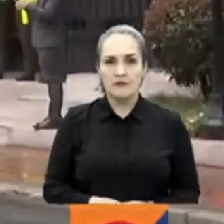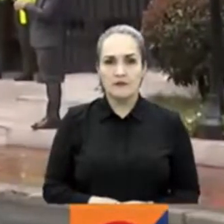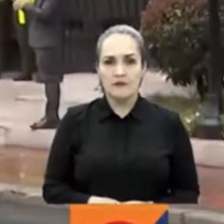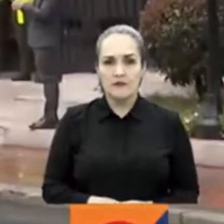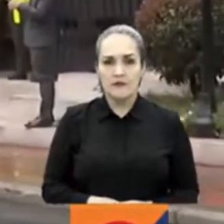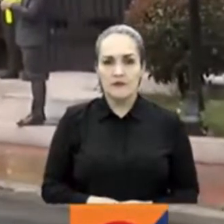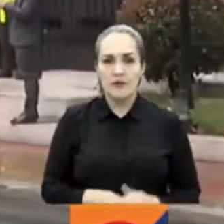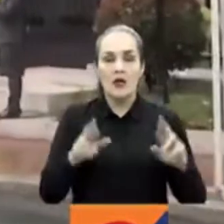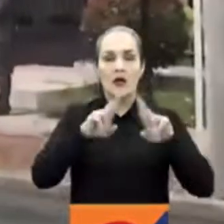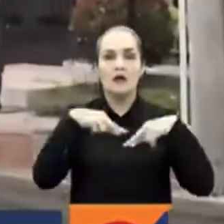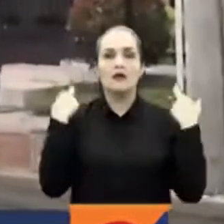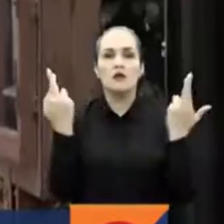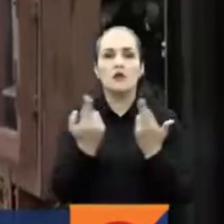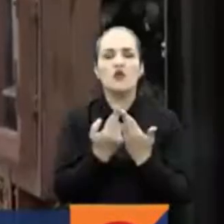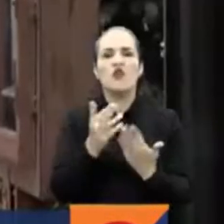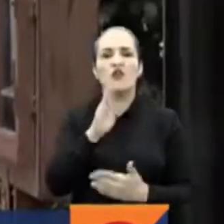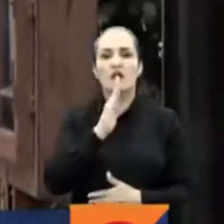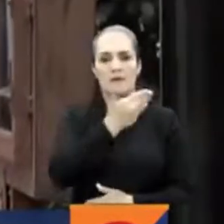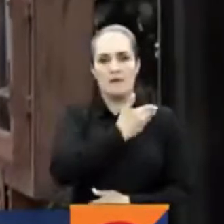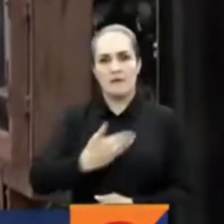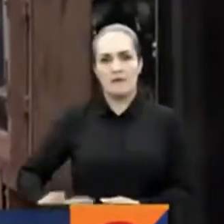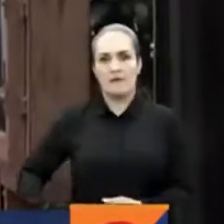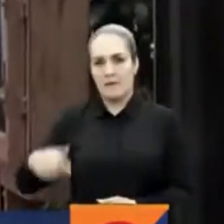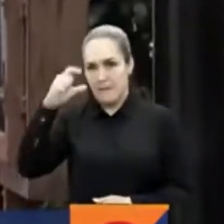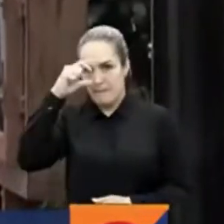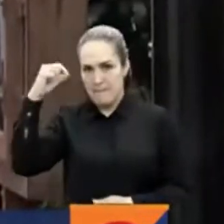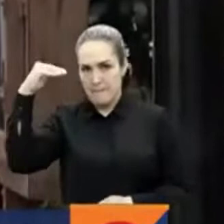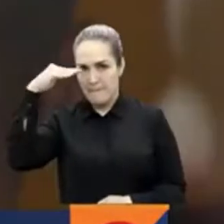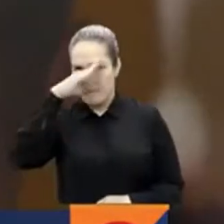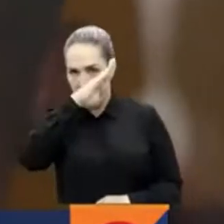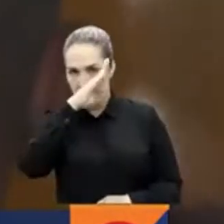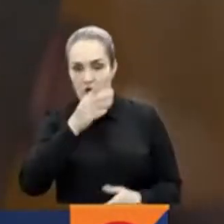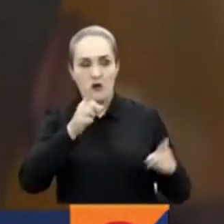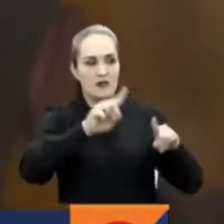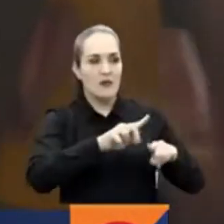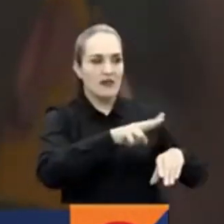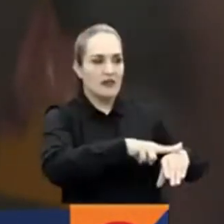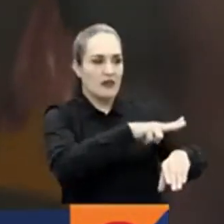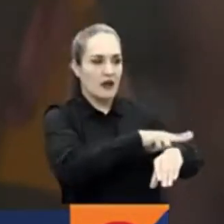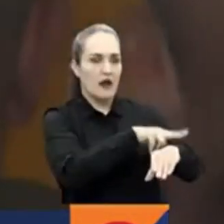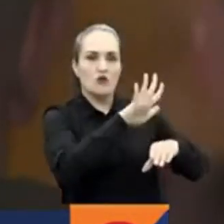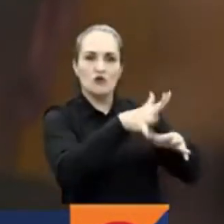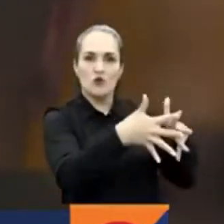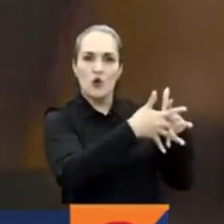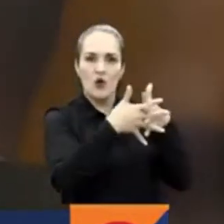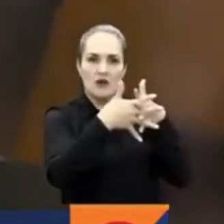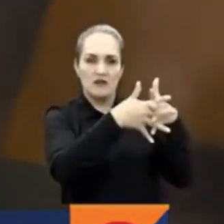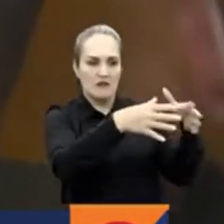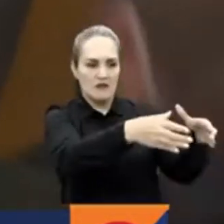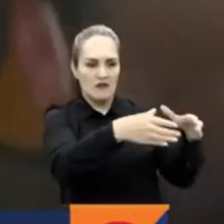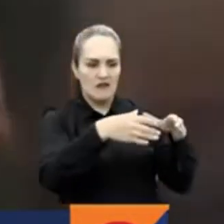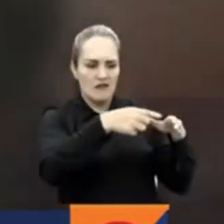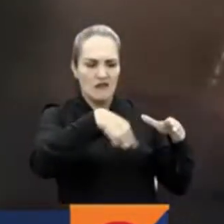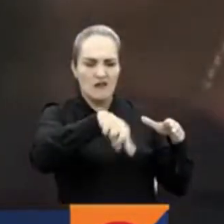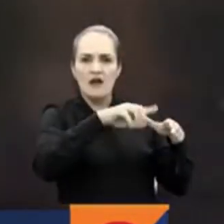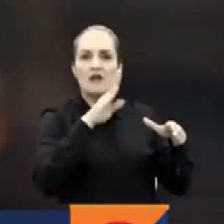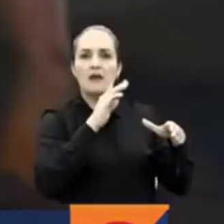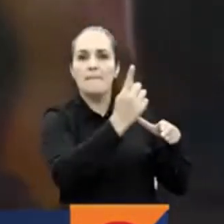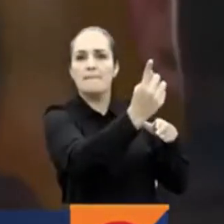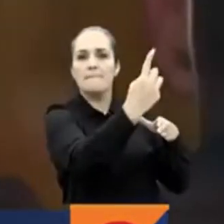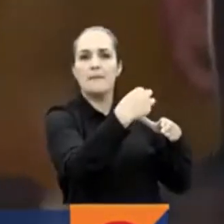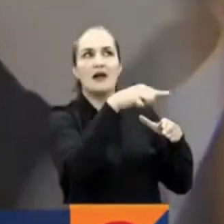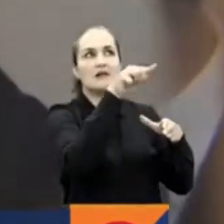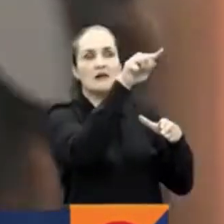Reunión entre el presidente electo, Gustavo Petro, y delegación de Estados Unidos enviada por el presidente Joe Biden. TLC,